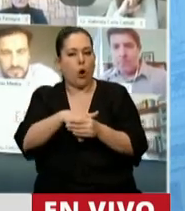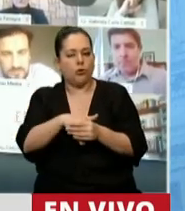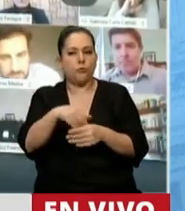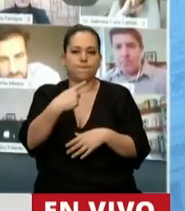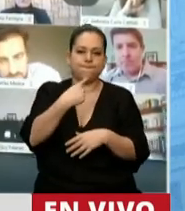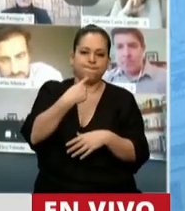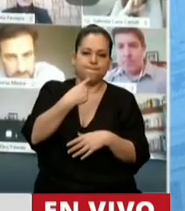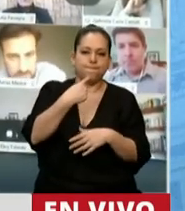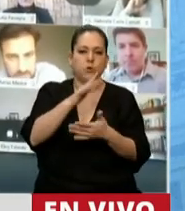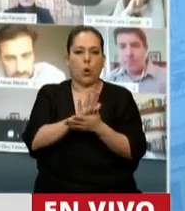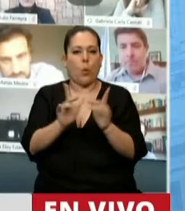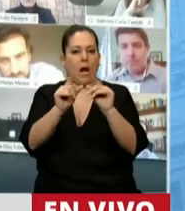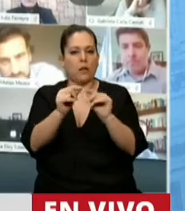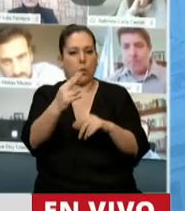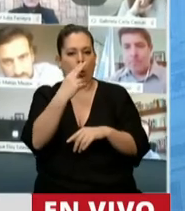respecto al artículo 11,